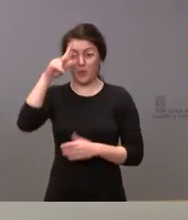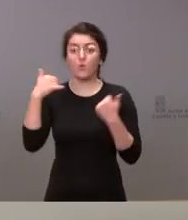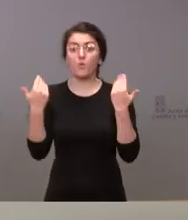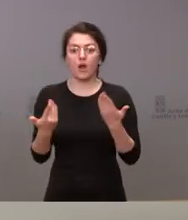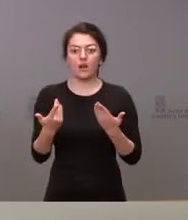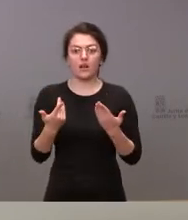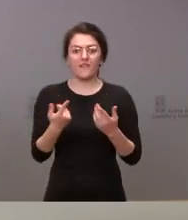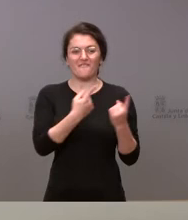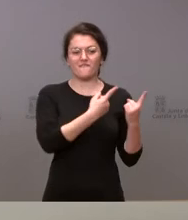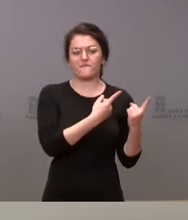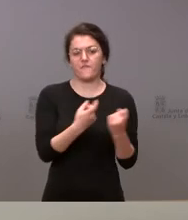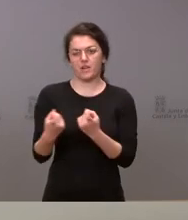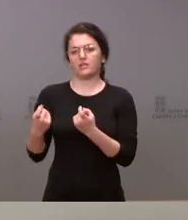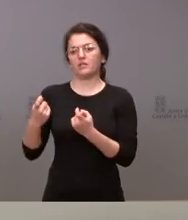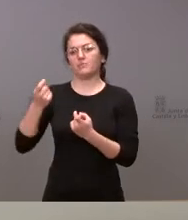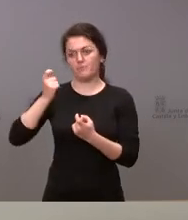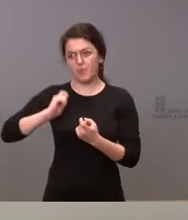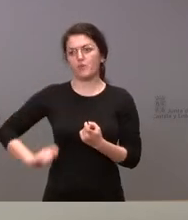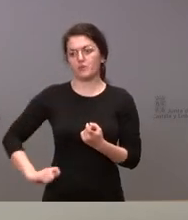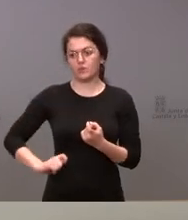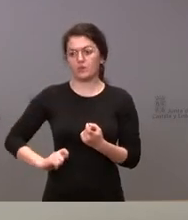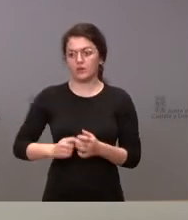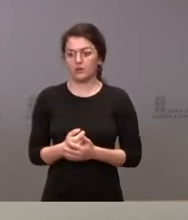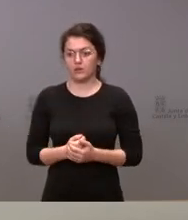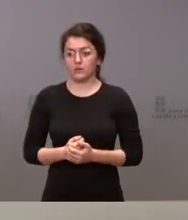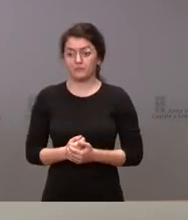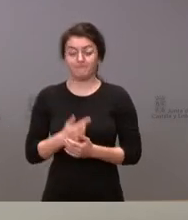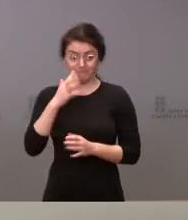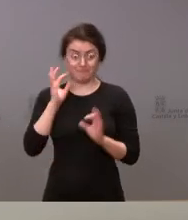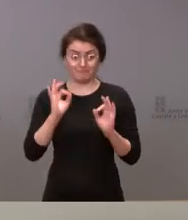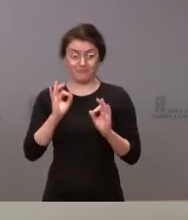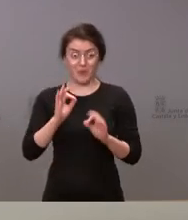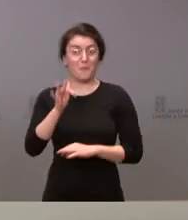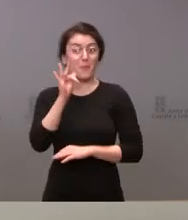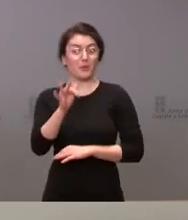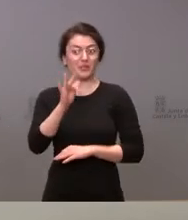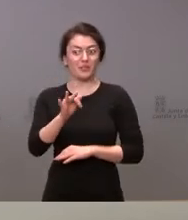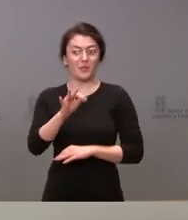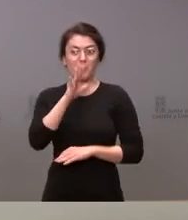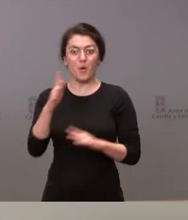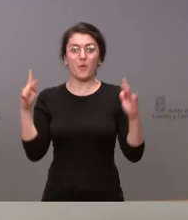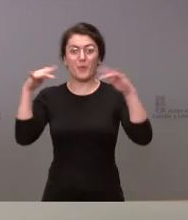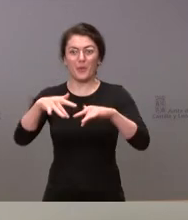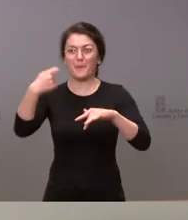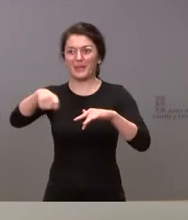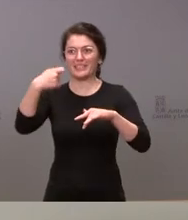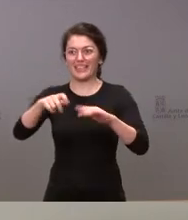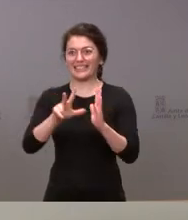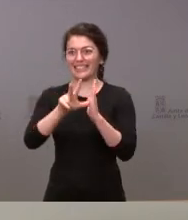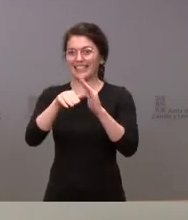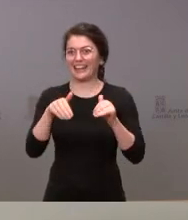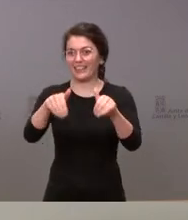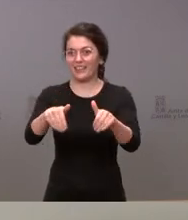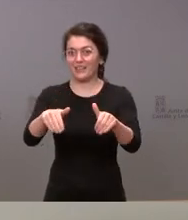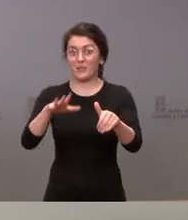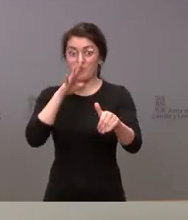hubiera sido una buena oportunidad, quizá, que se haya retrasado la conferencia de presidentes, puede ser una ocasión para que el gobierno reflexione y en la próxima convocatoria